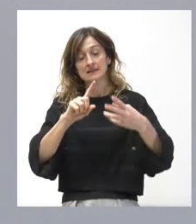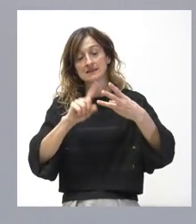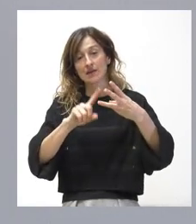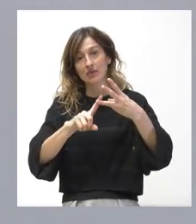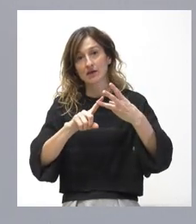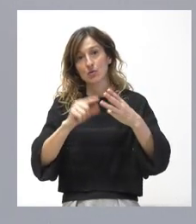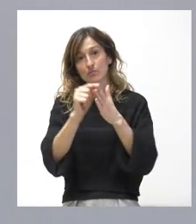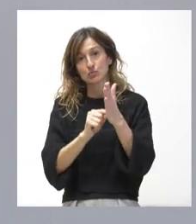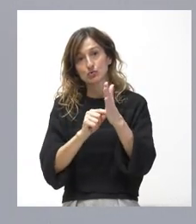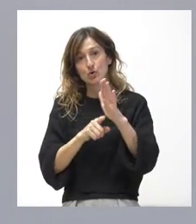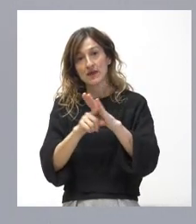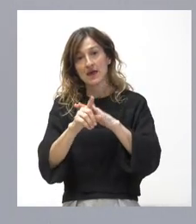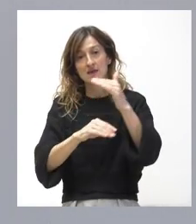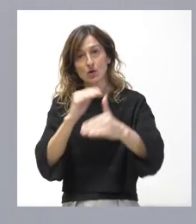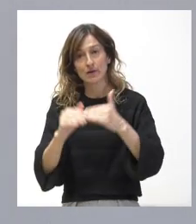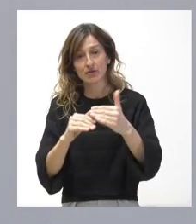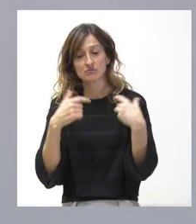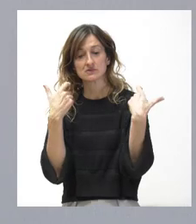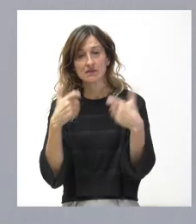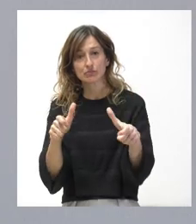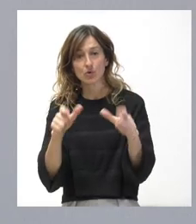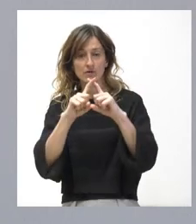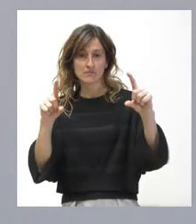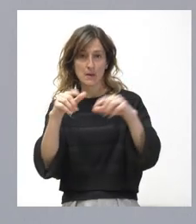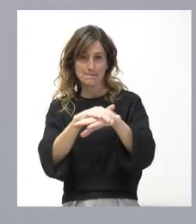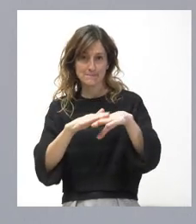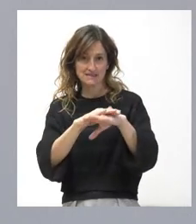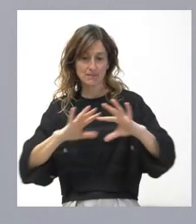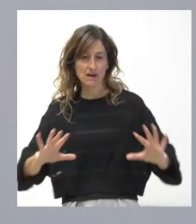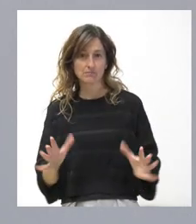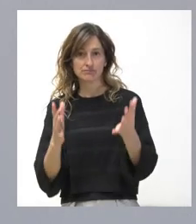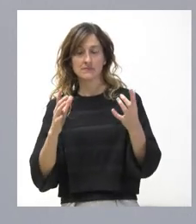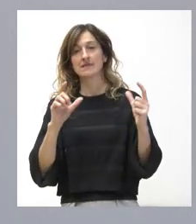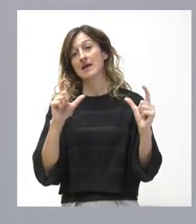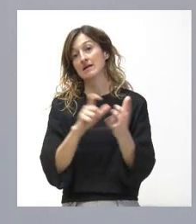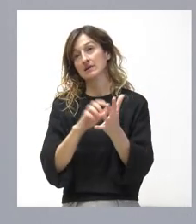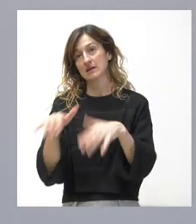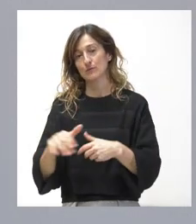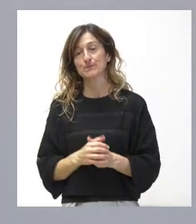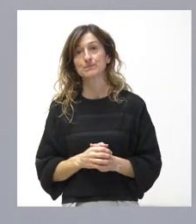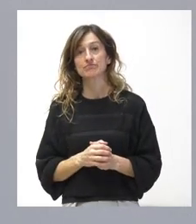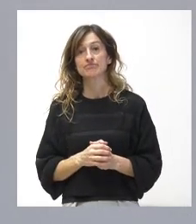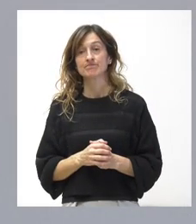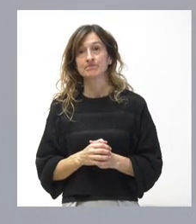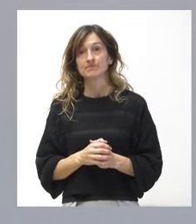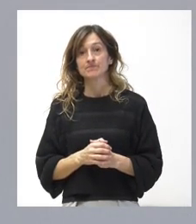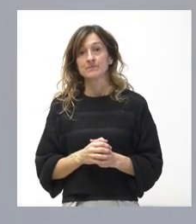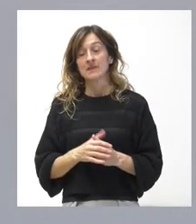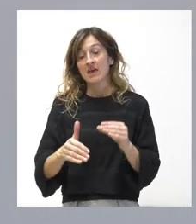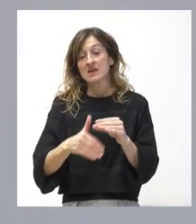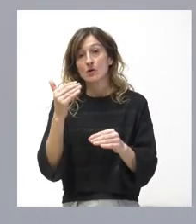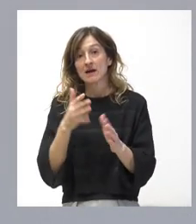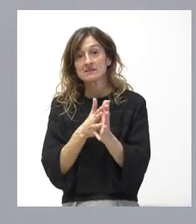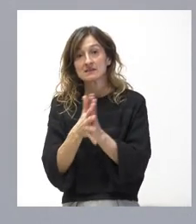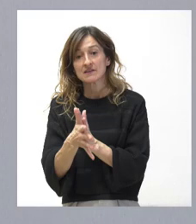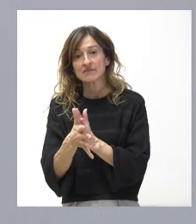innovación, siendo el sector empresarial básico para este impulso en nuestra comunidad autónoma. Sin lugar a dudas, innovar. Es una forma de mejorar la capacidad